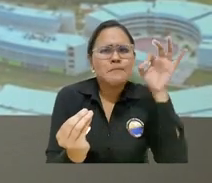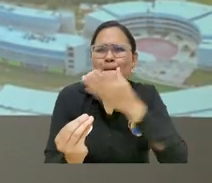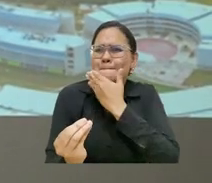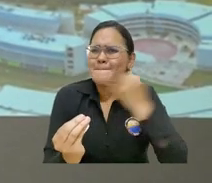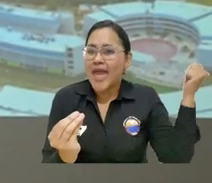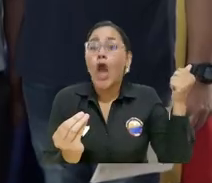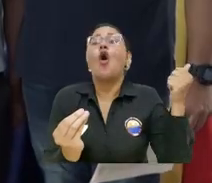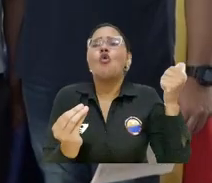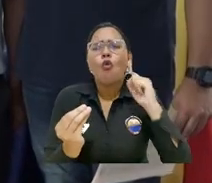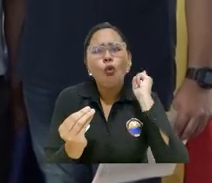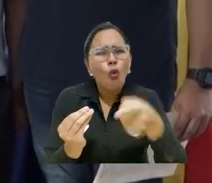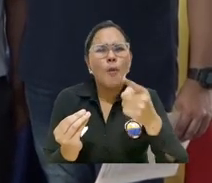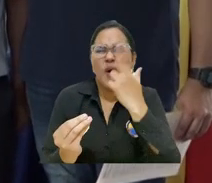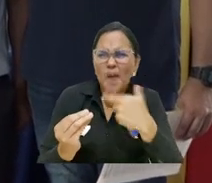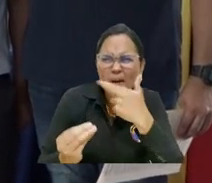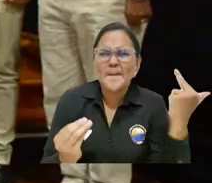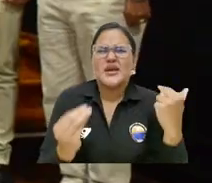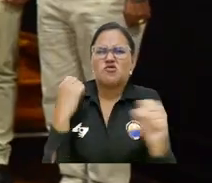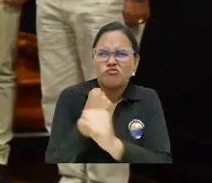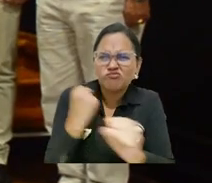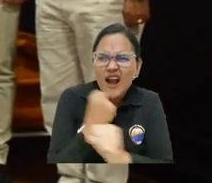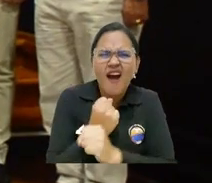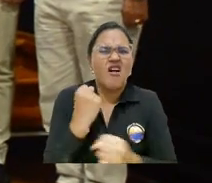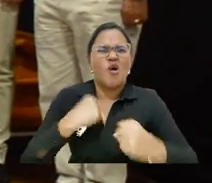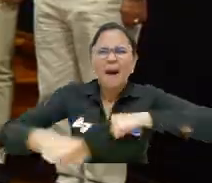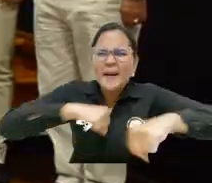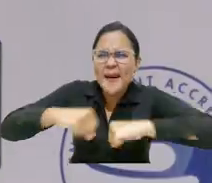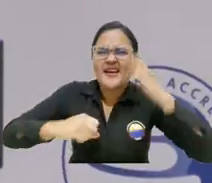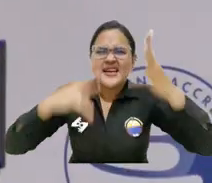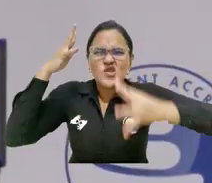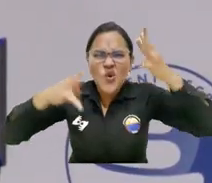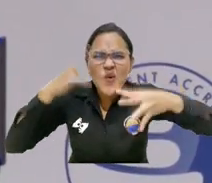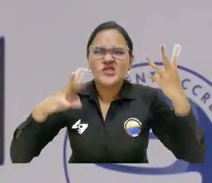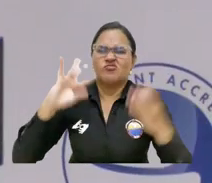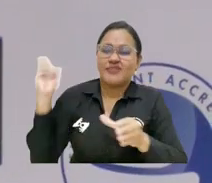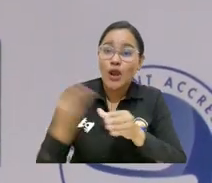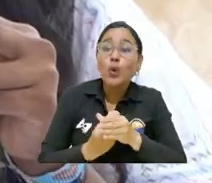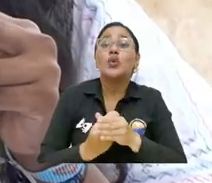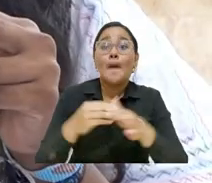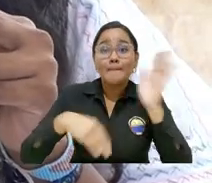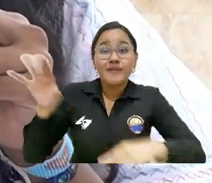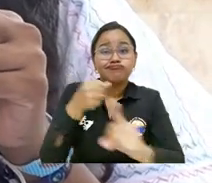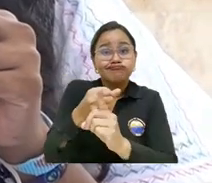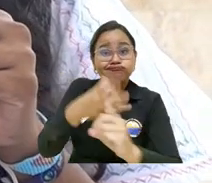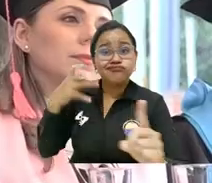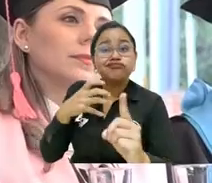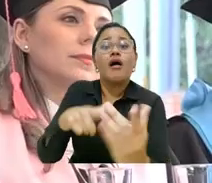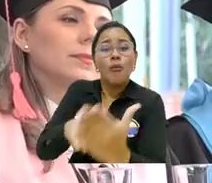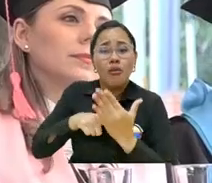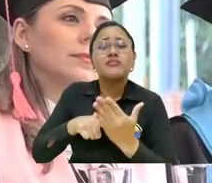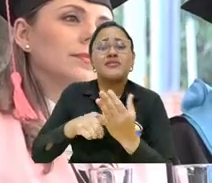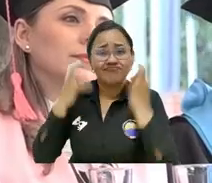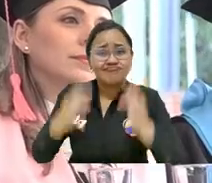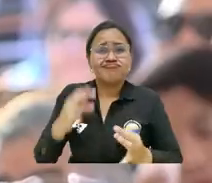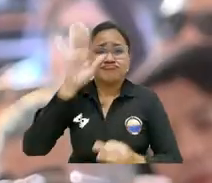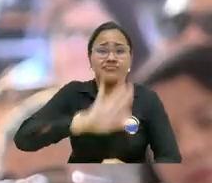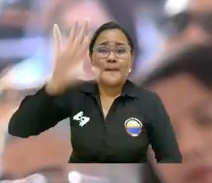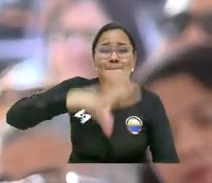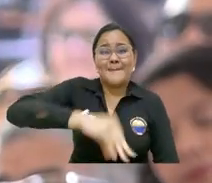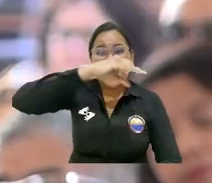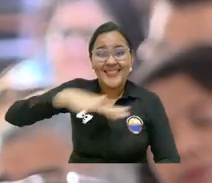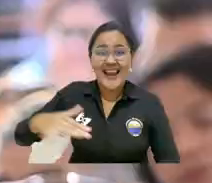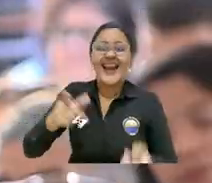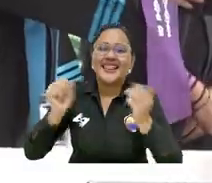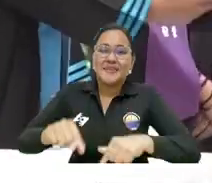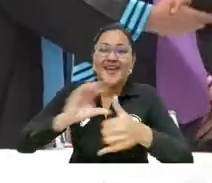categoría por su liderazgo visionario y el trabajo comprometido que ha realizado gestionando la innovación y la inclusión con impactos